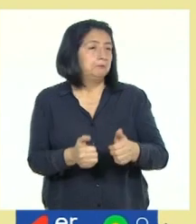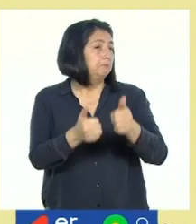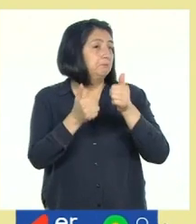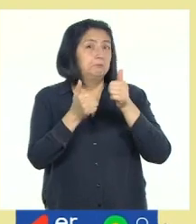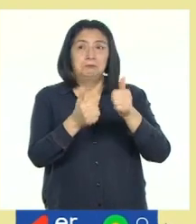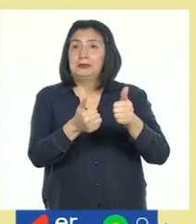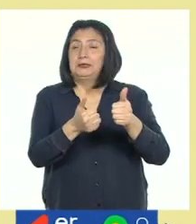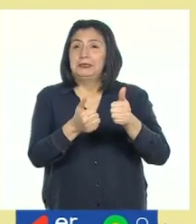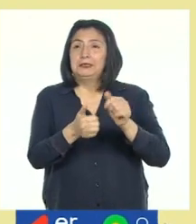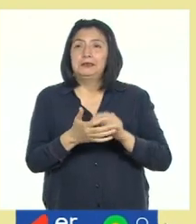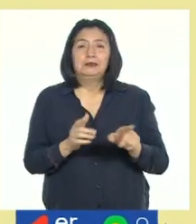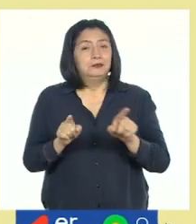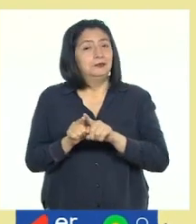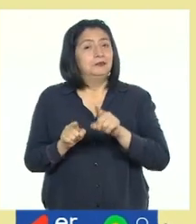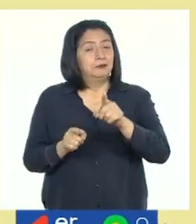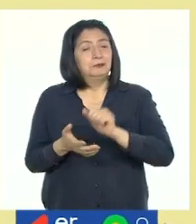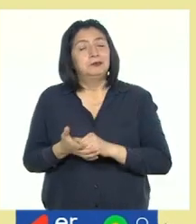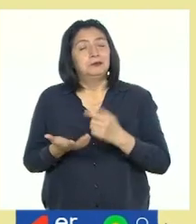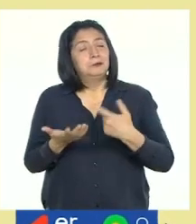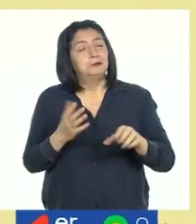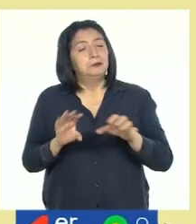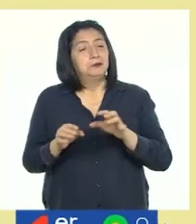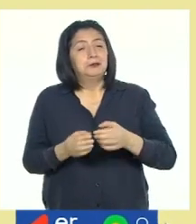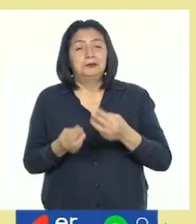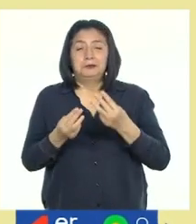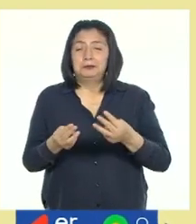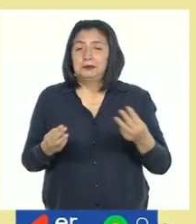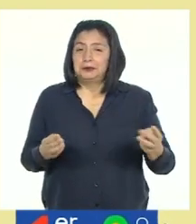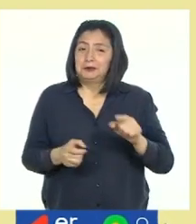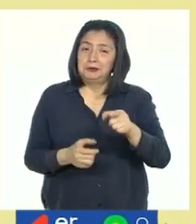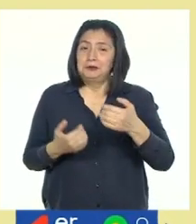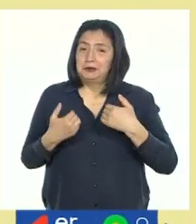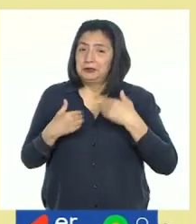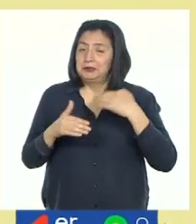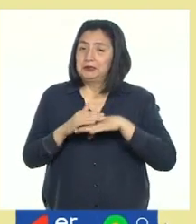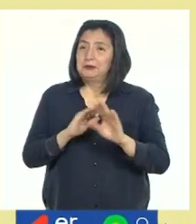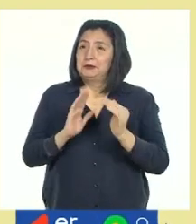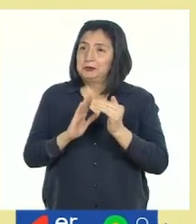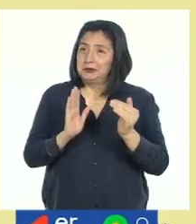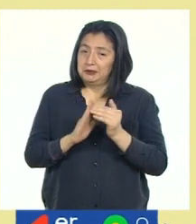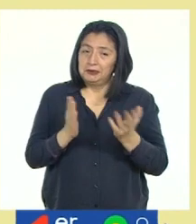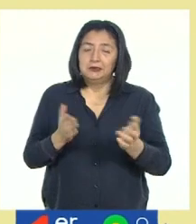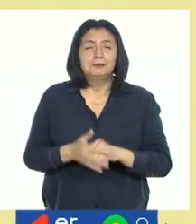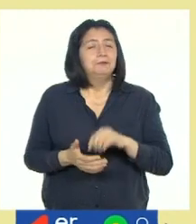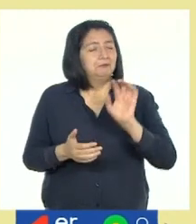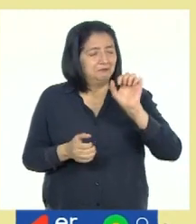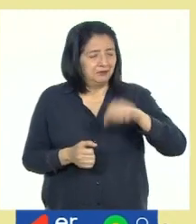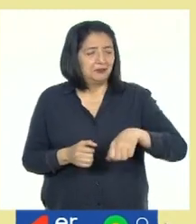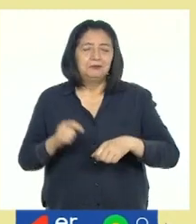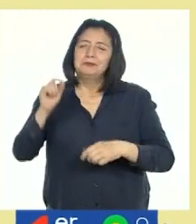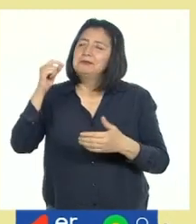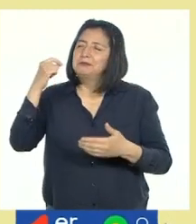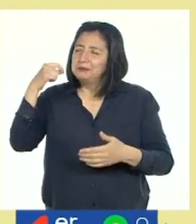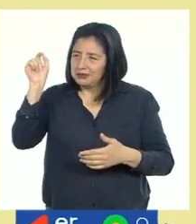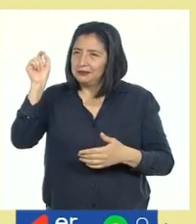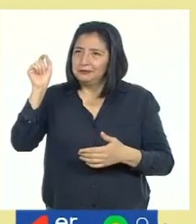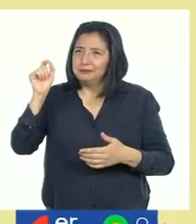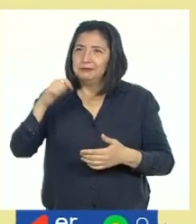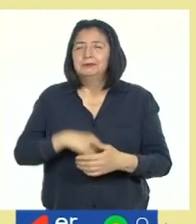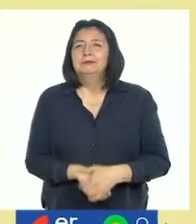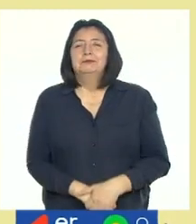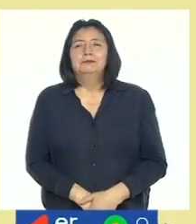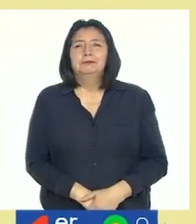¡Genial! Además, lo realizaste con materiales que contabas en casa. Vamos a poner un gran check.